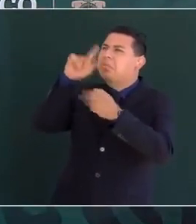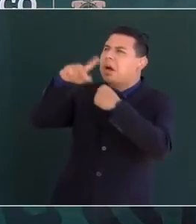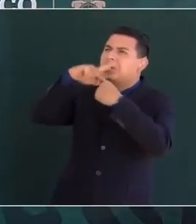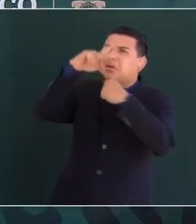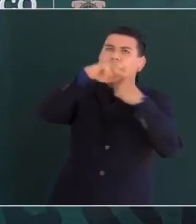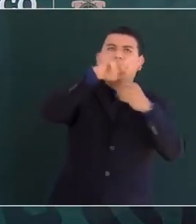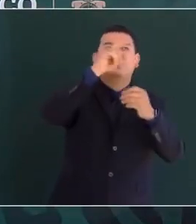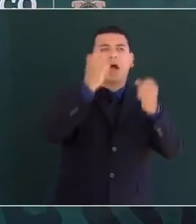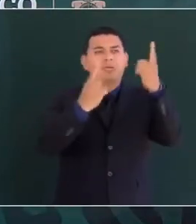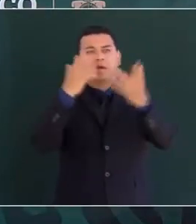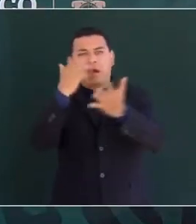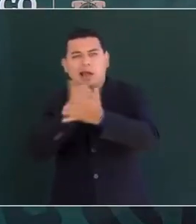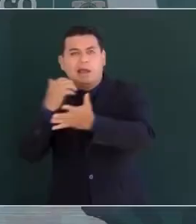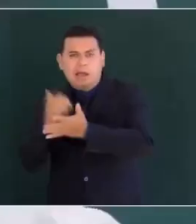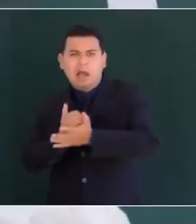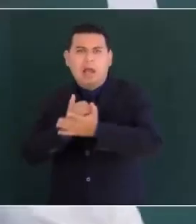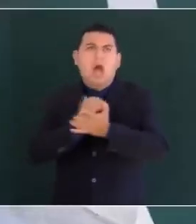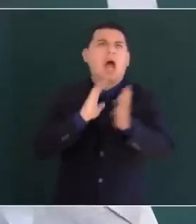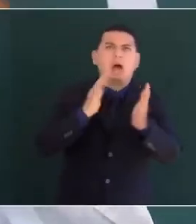todo esto significa